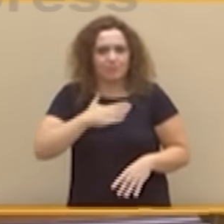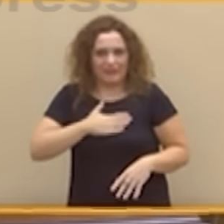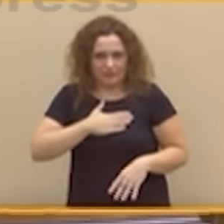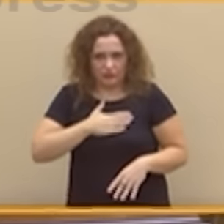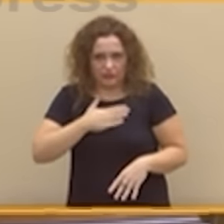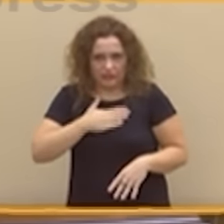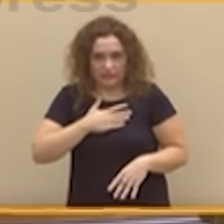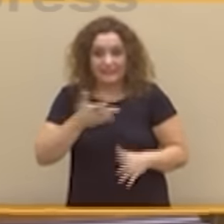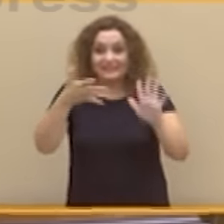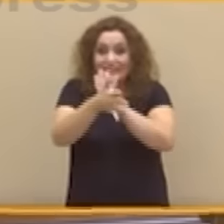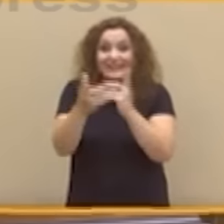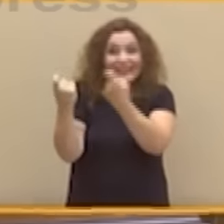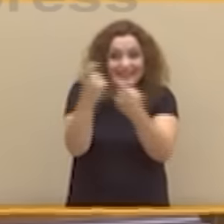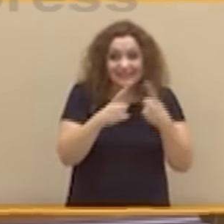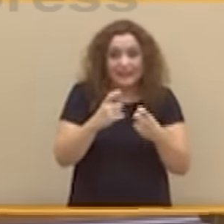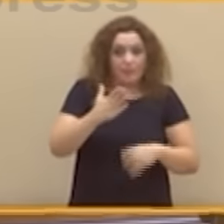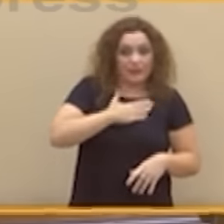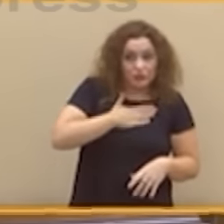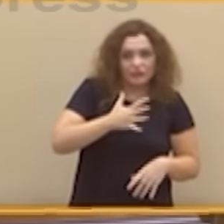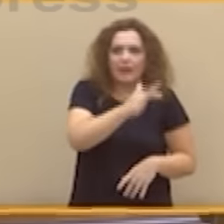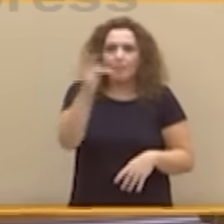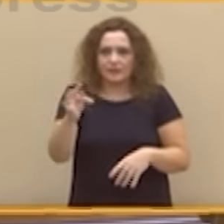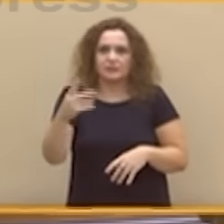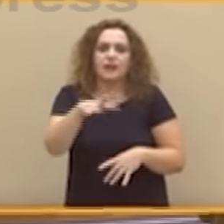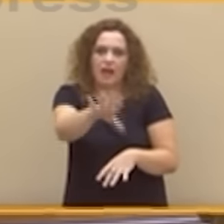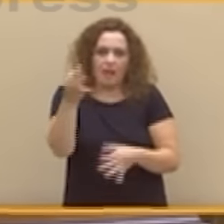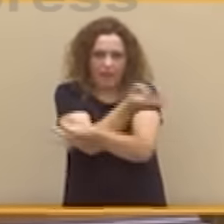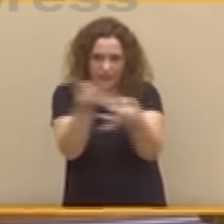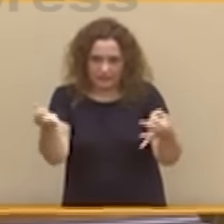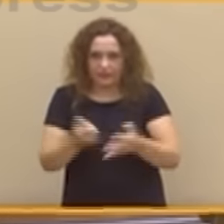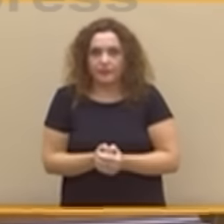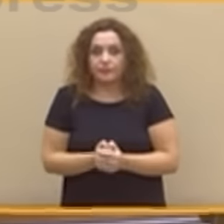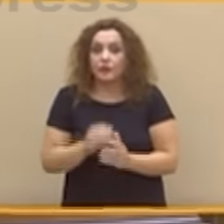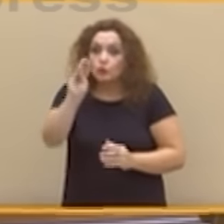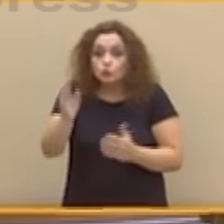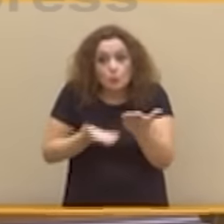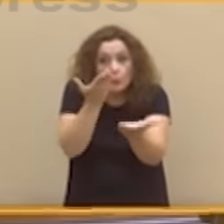patriótica, sea acertada. Y su propuesta, señor candidato, no lo es.